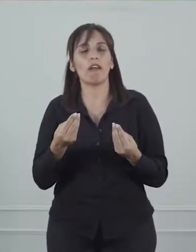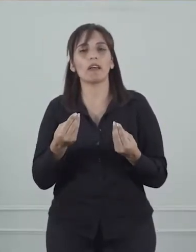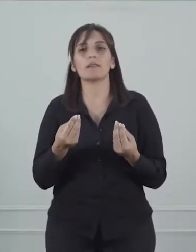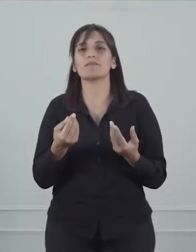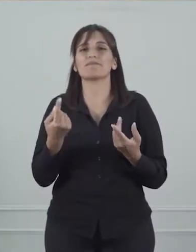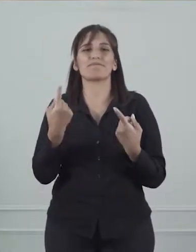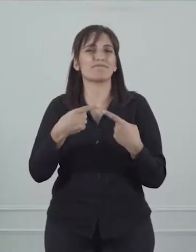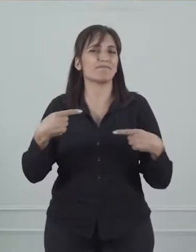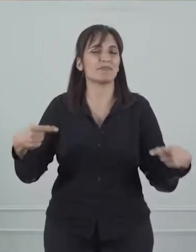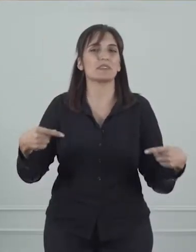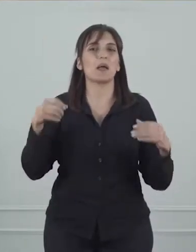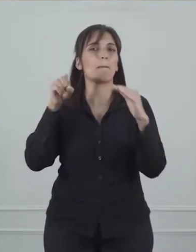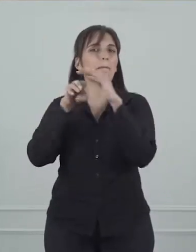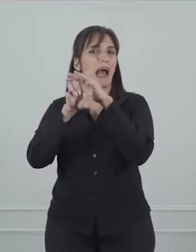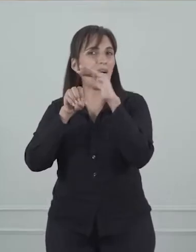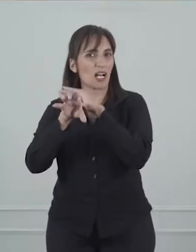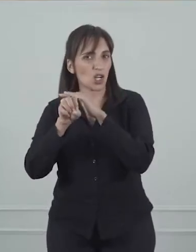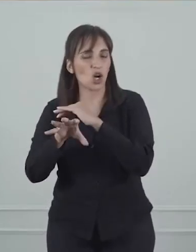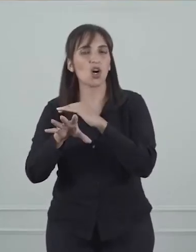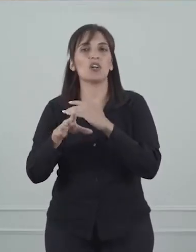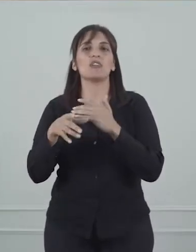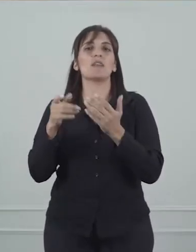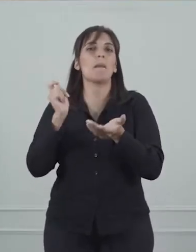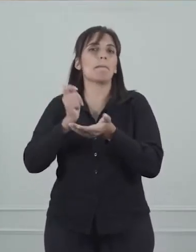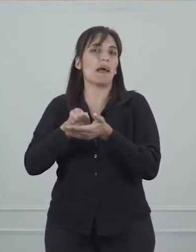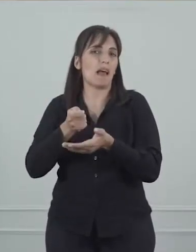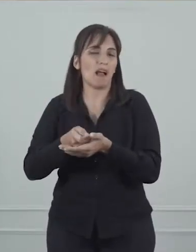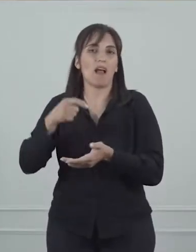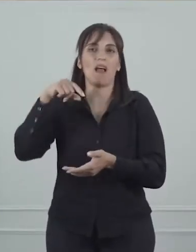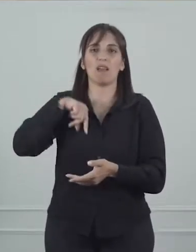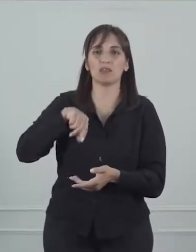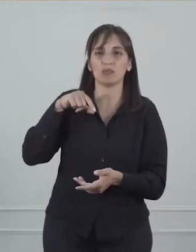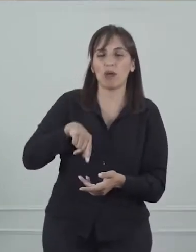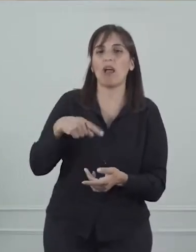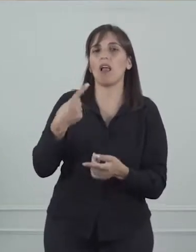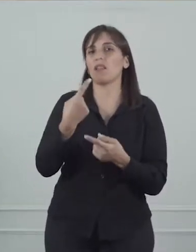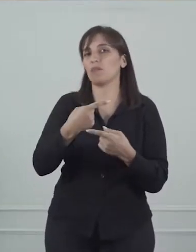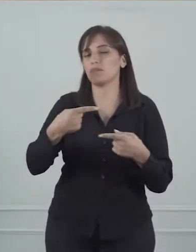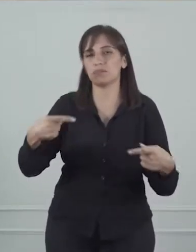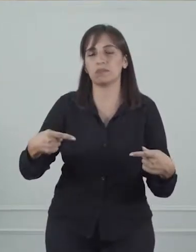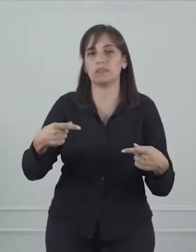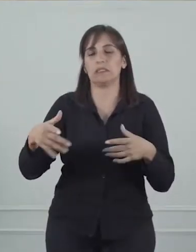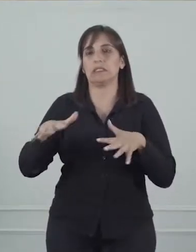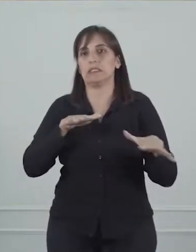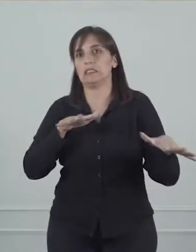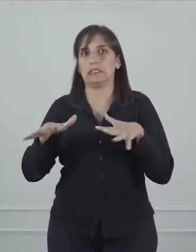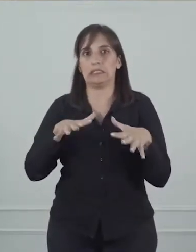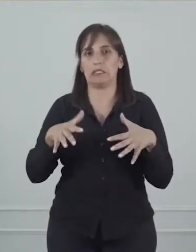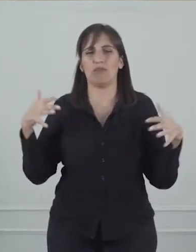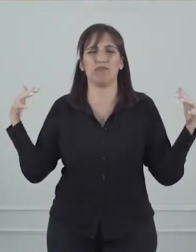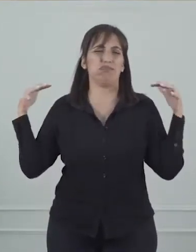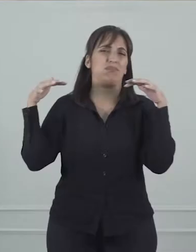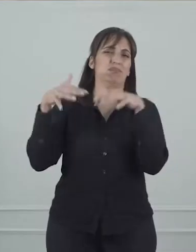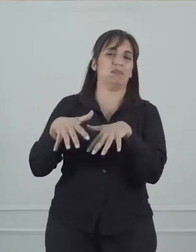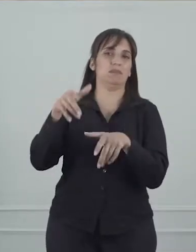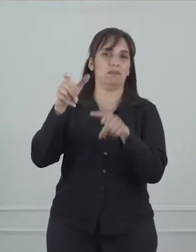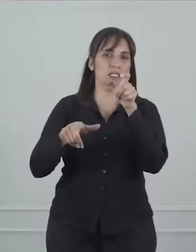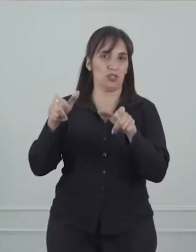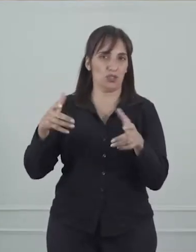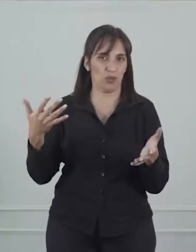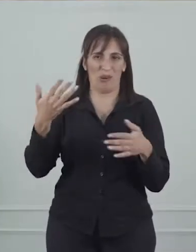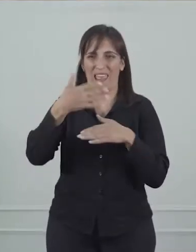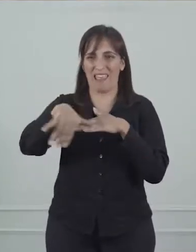las entidades bancarias, ante el pago de jubilados, pensionados, se vieron abarrotados en sus calles de gente.